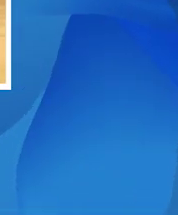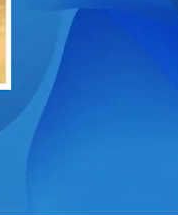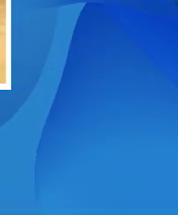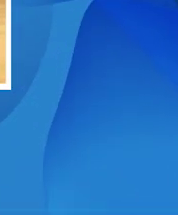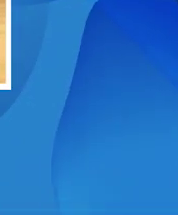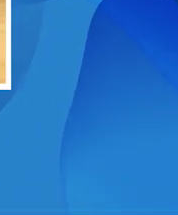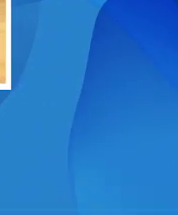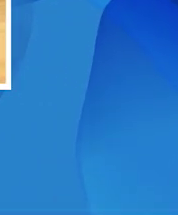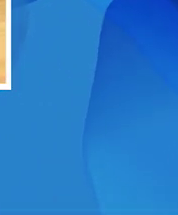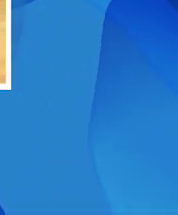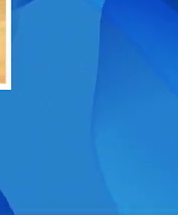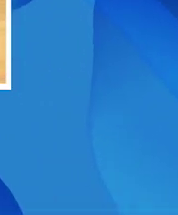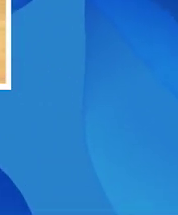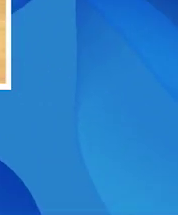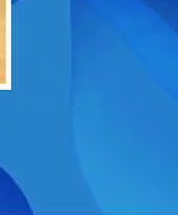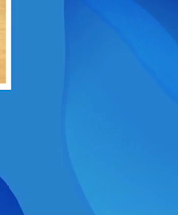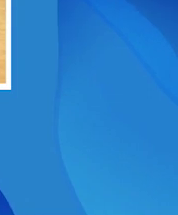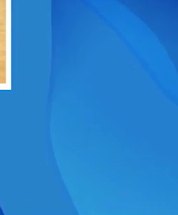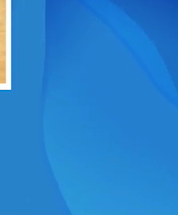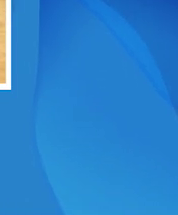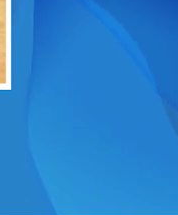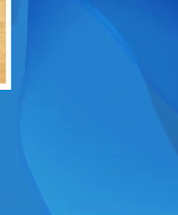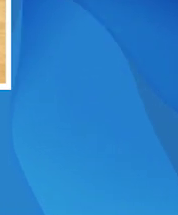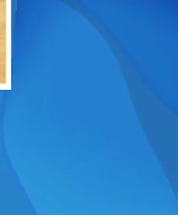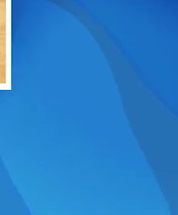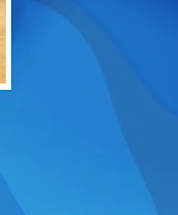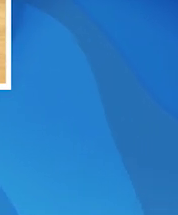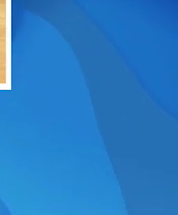¡Muy bien!